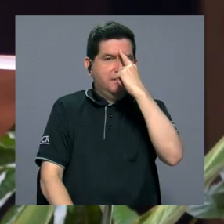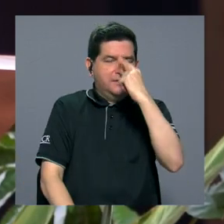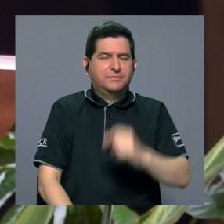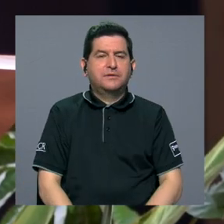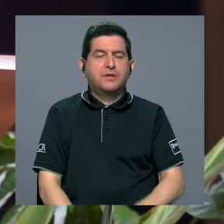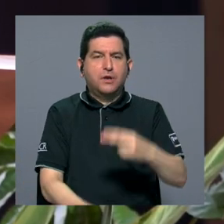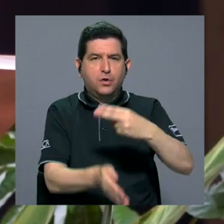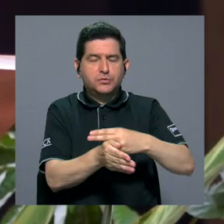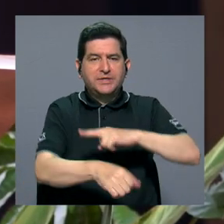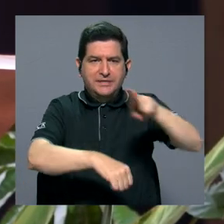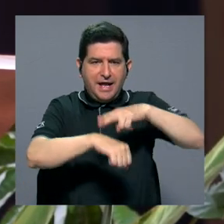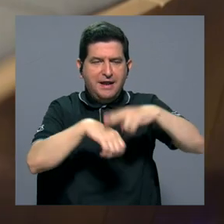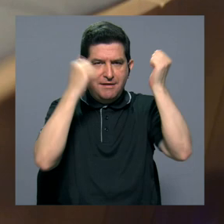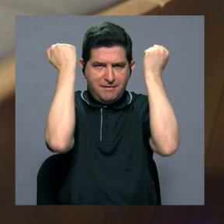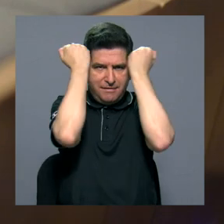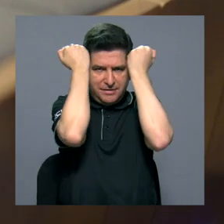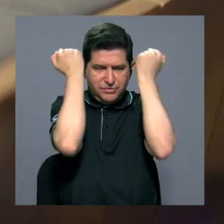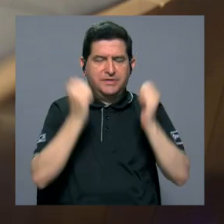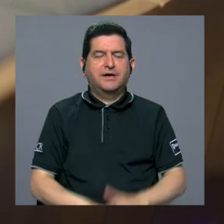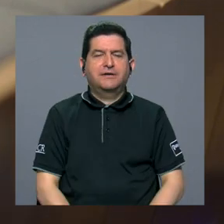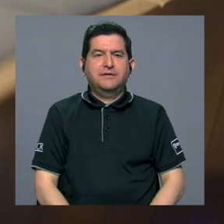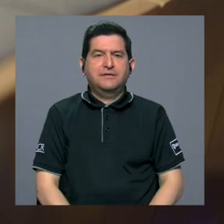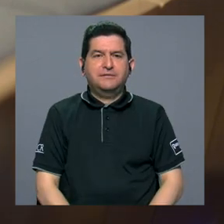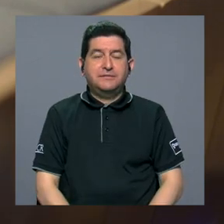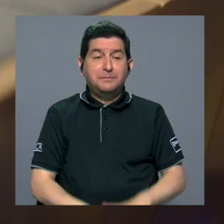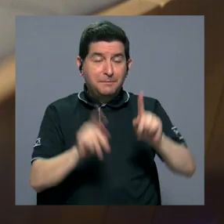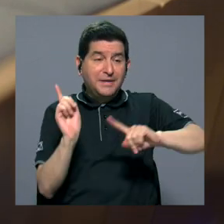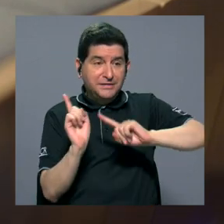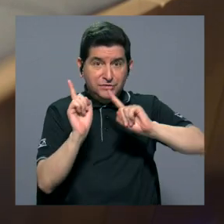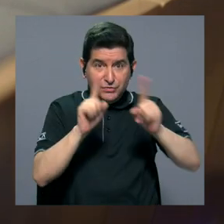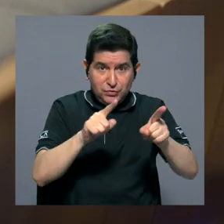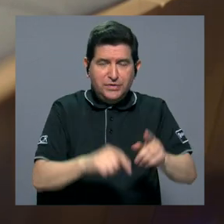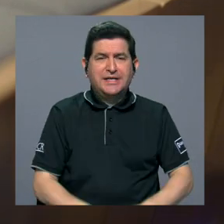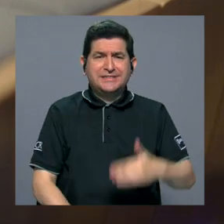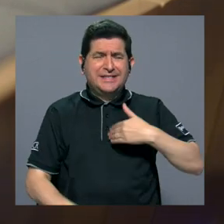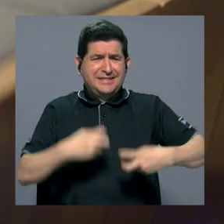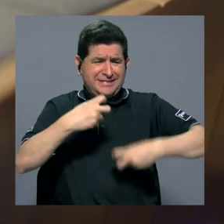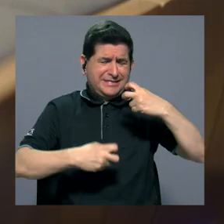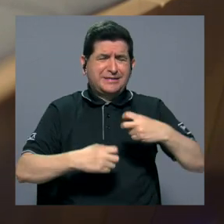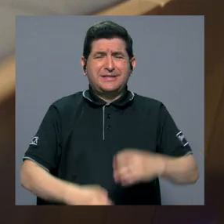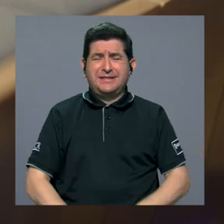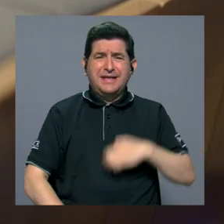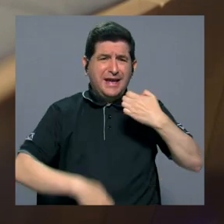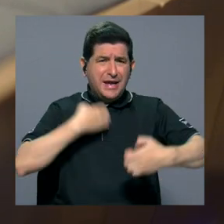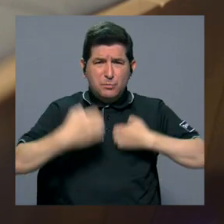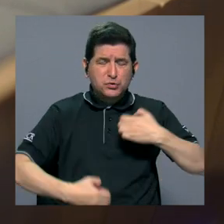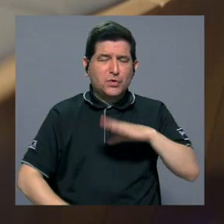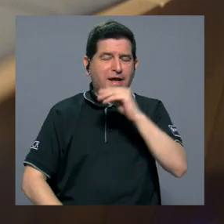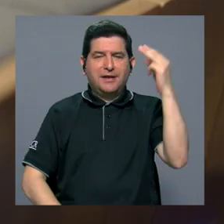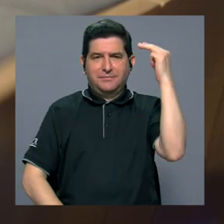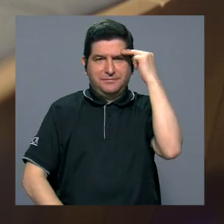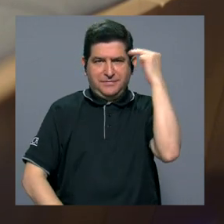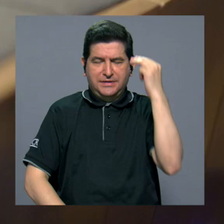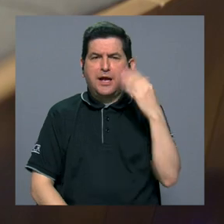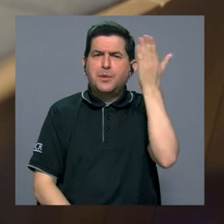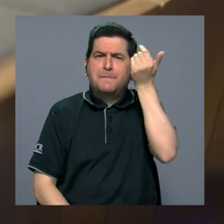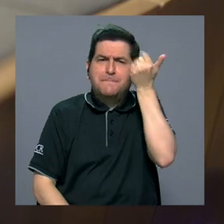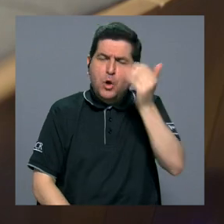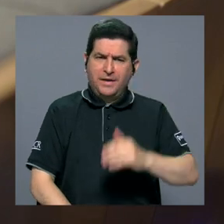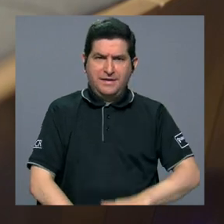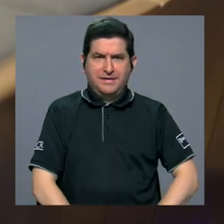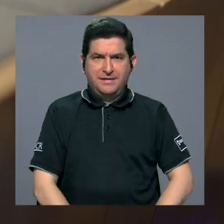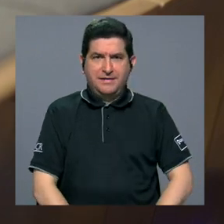el Hospital Nacional Psiquiátrico, acude a las personas que presentan crisis emocionales y mentales, ¿por qué? Porque